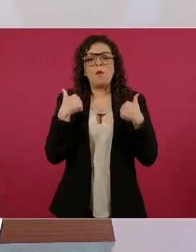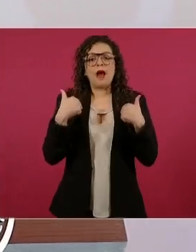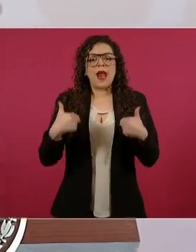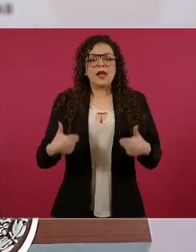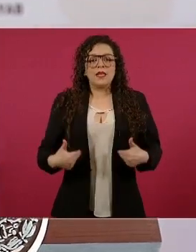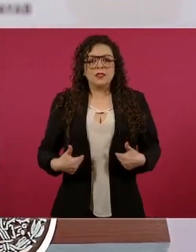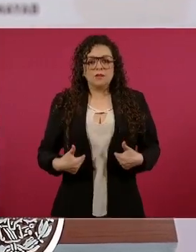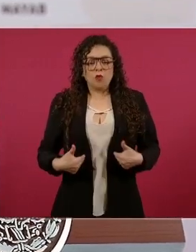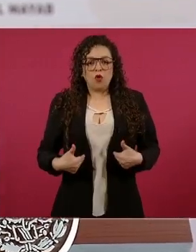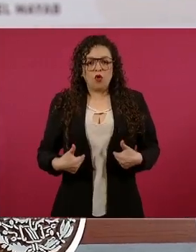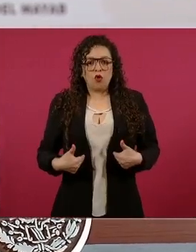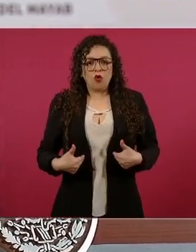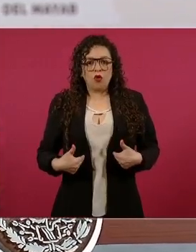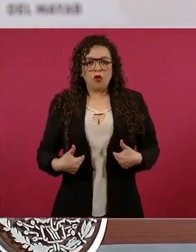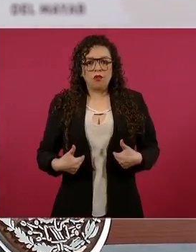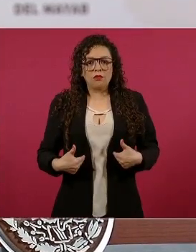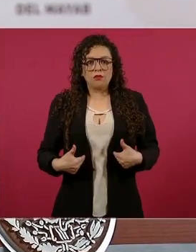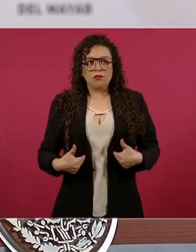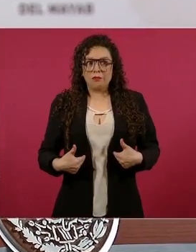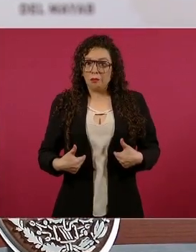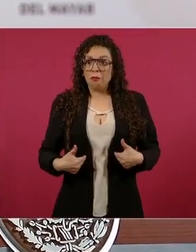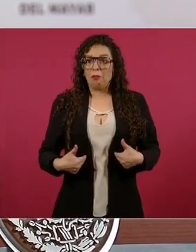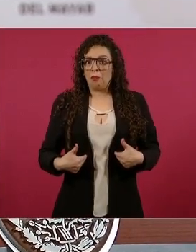gobierno, dio resultados.